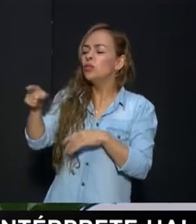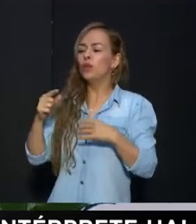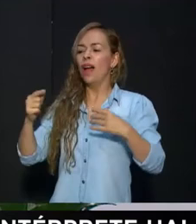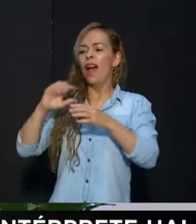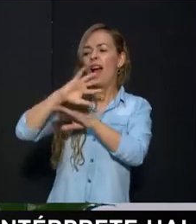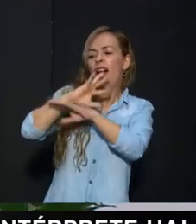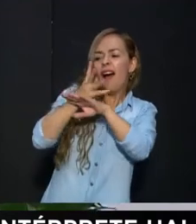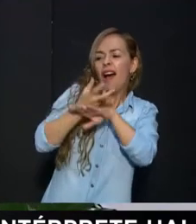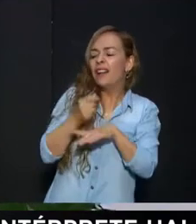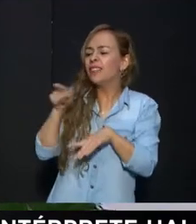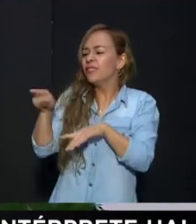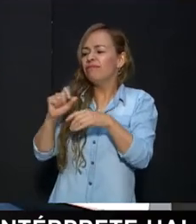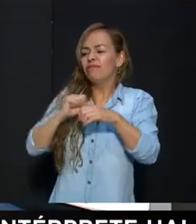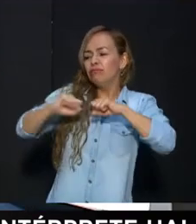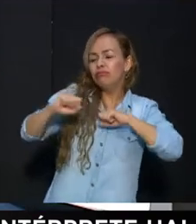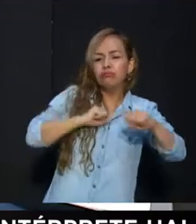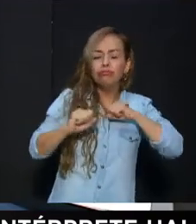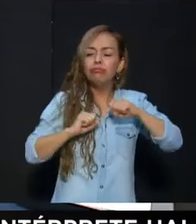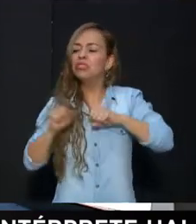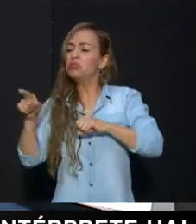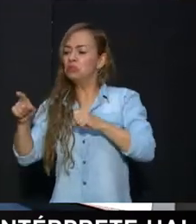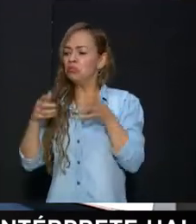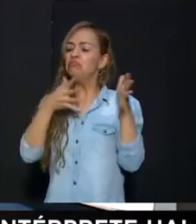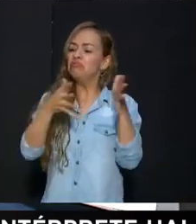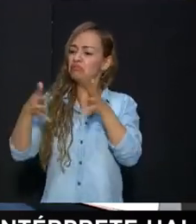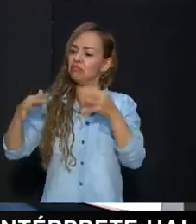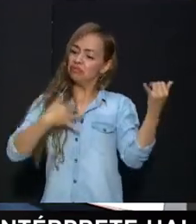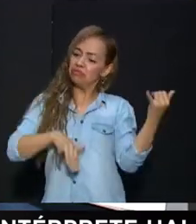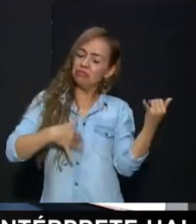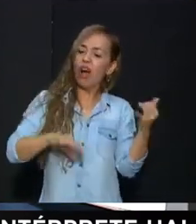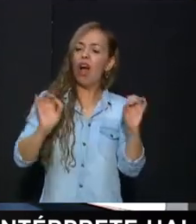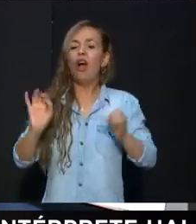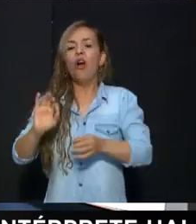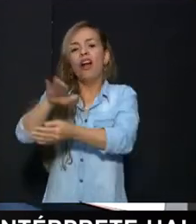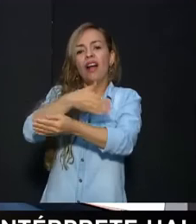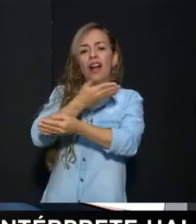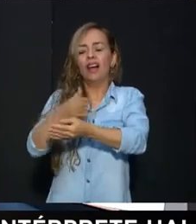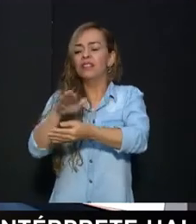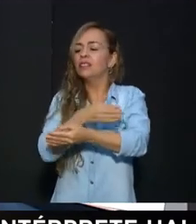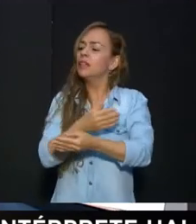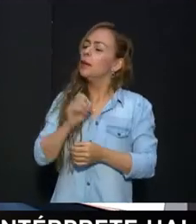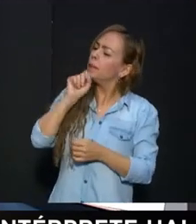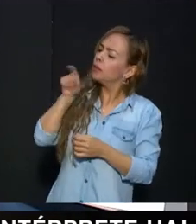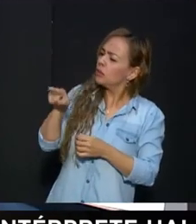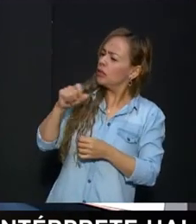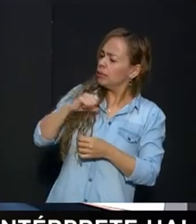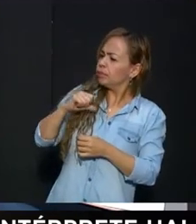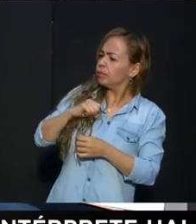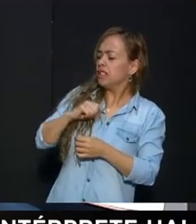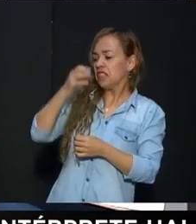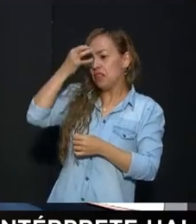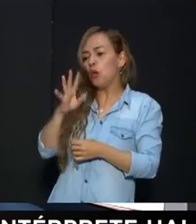arte, que me supongo que muchas veces de pronto has dado hasta clases de guitarra o de trova, ¿te ha tocado algún caso con